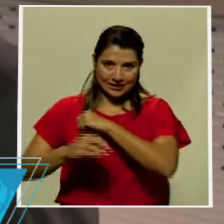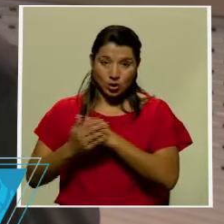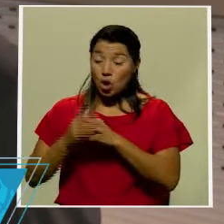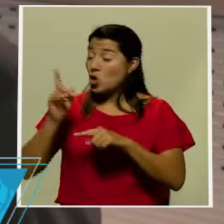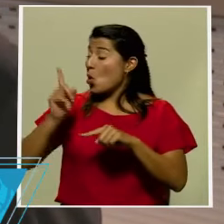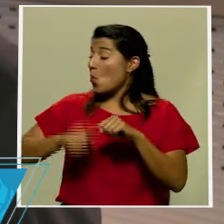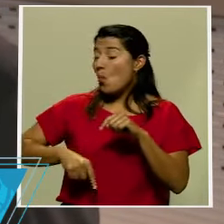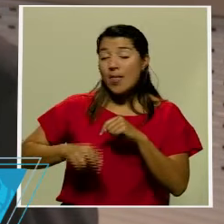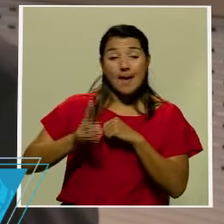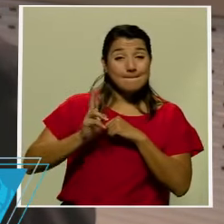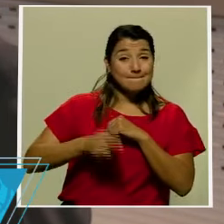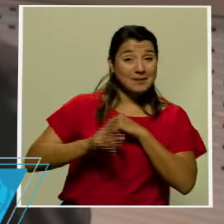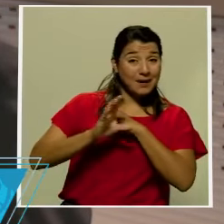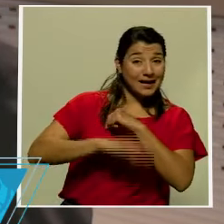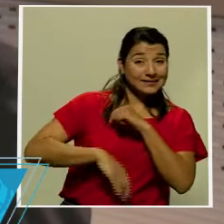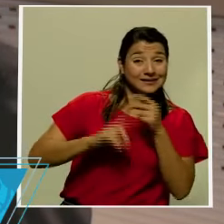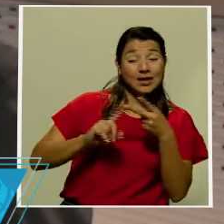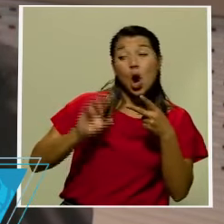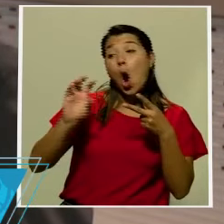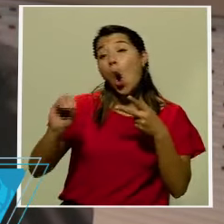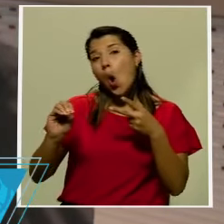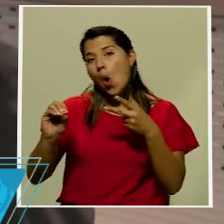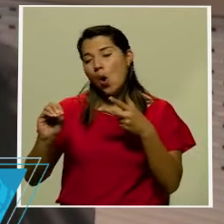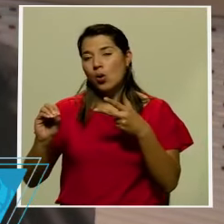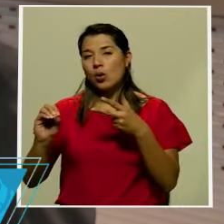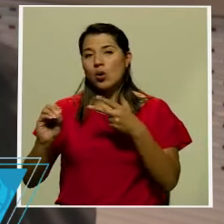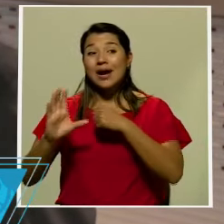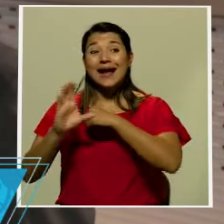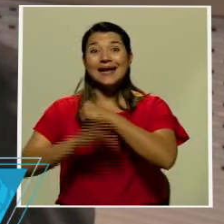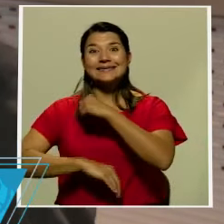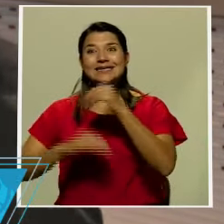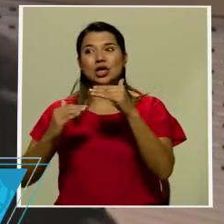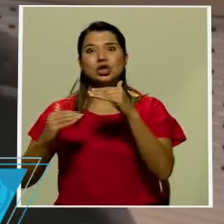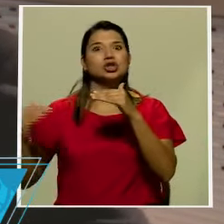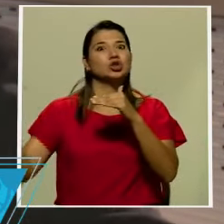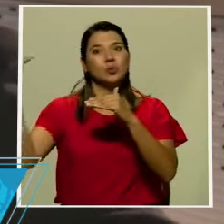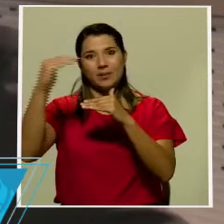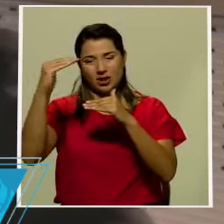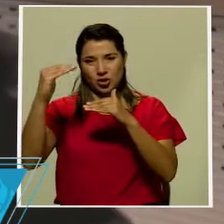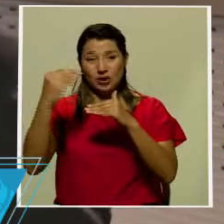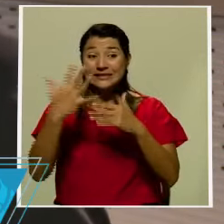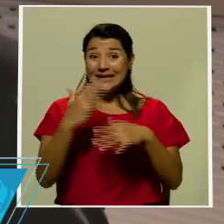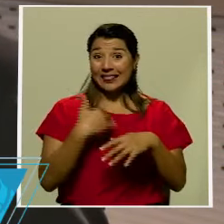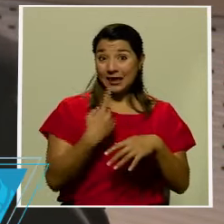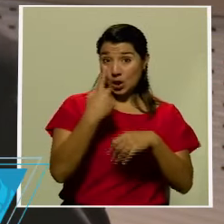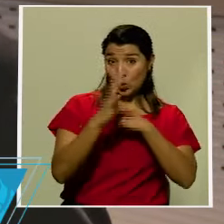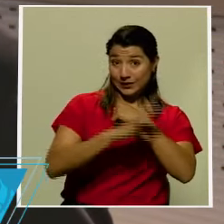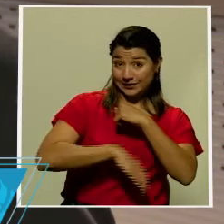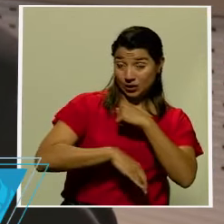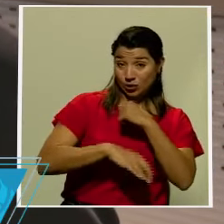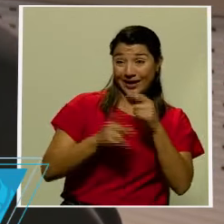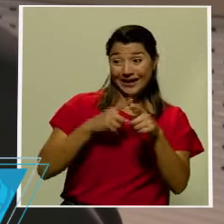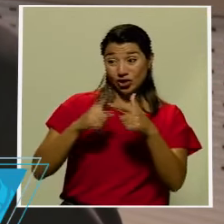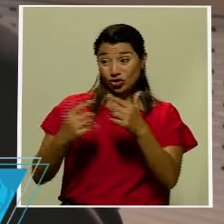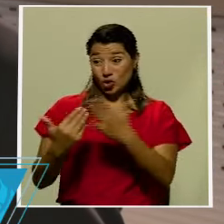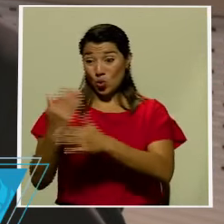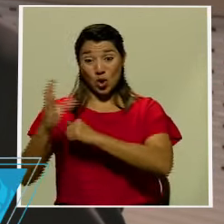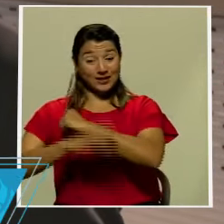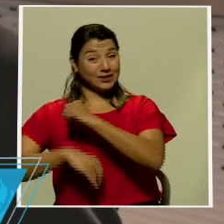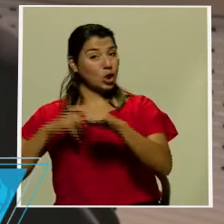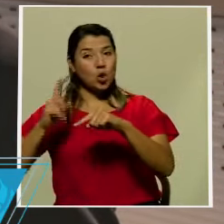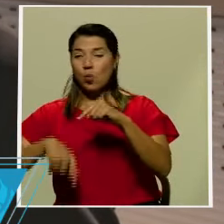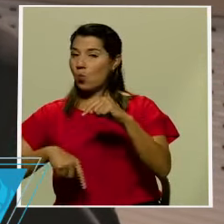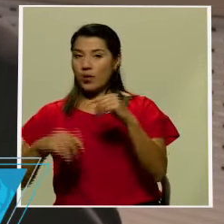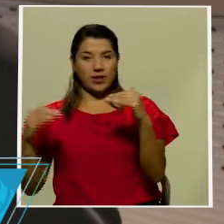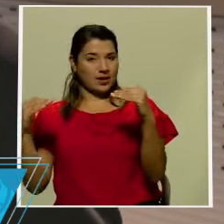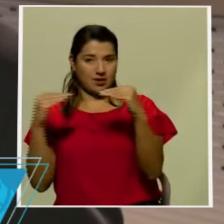misma ni superior a la que ya se impuso en primer momento eso significa que deberá el